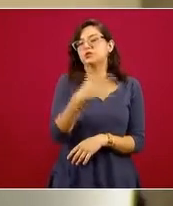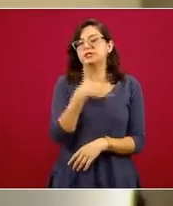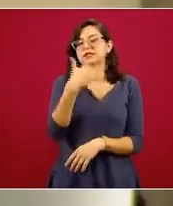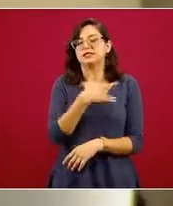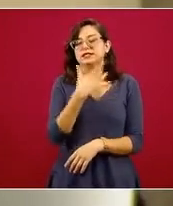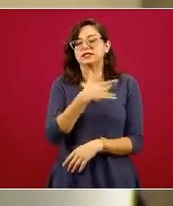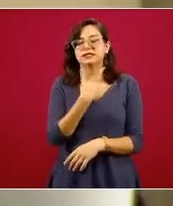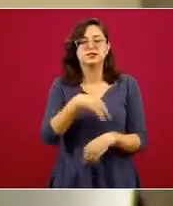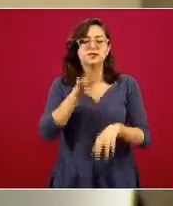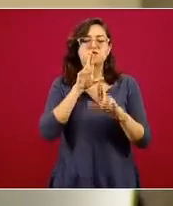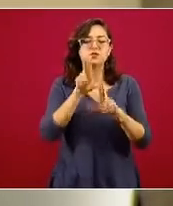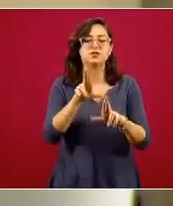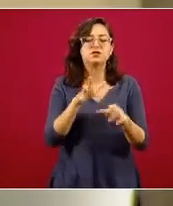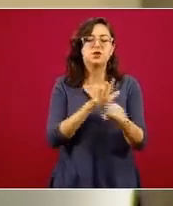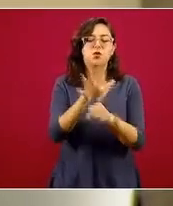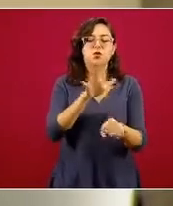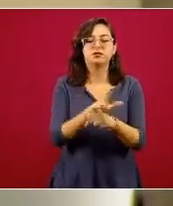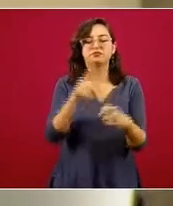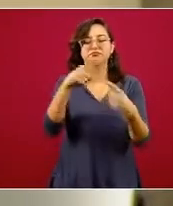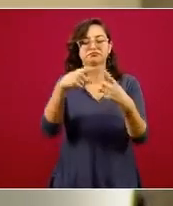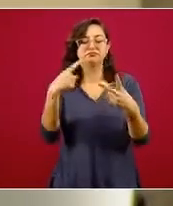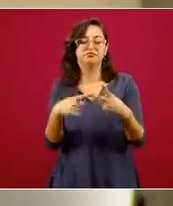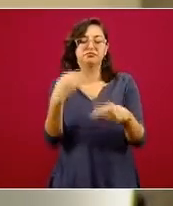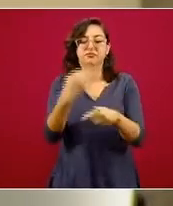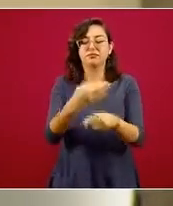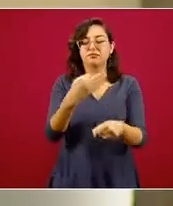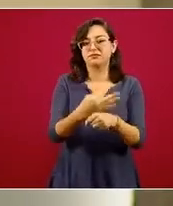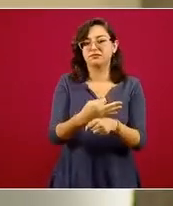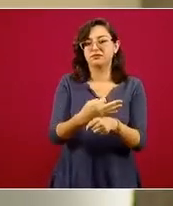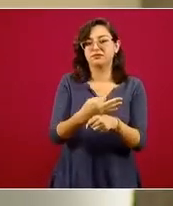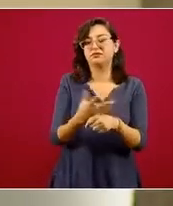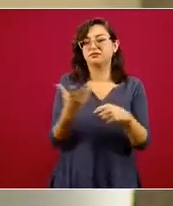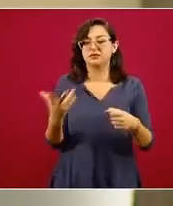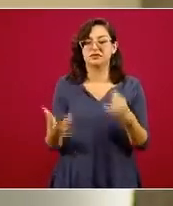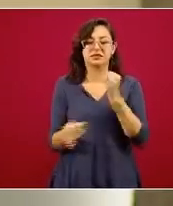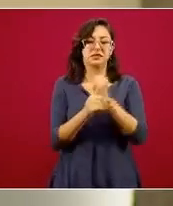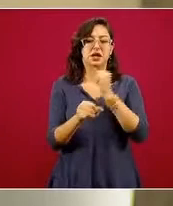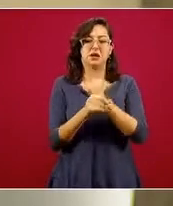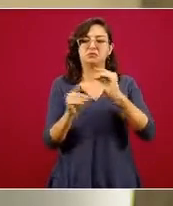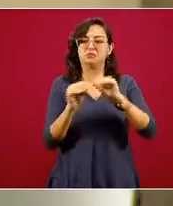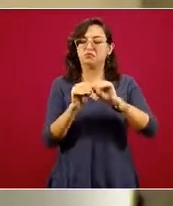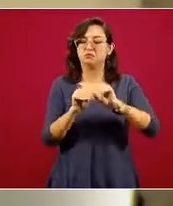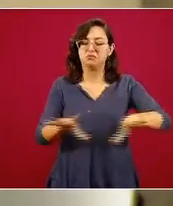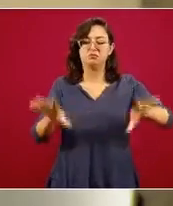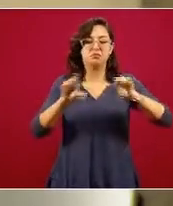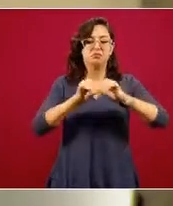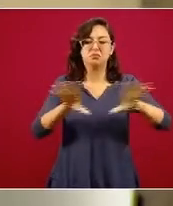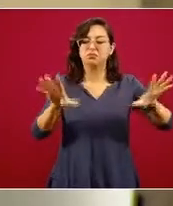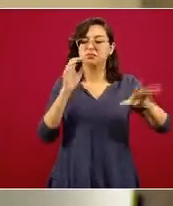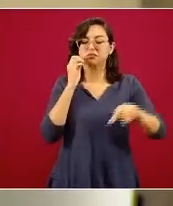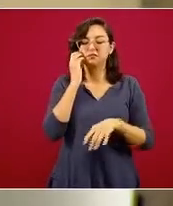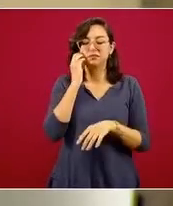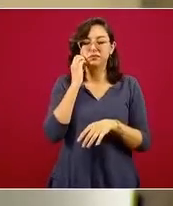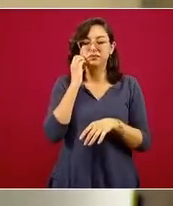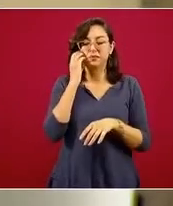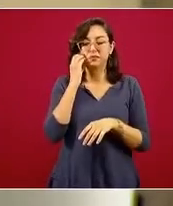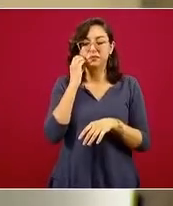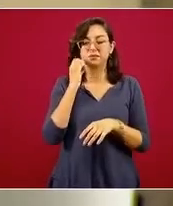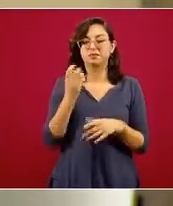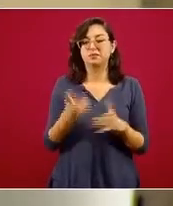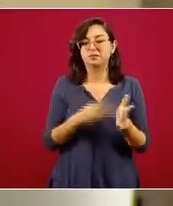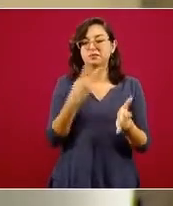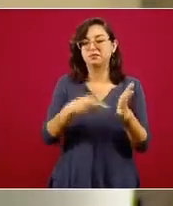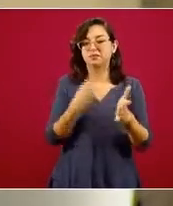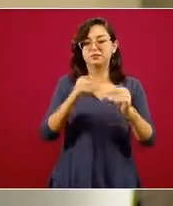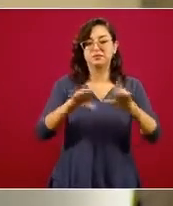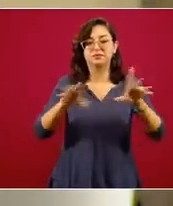¿Cuál sería la respuesta precisamente a estas dos situaciones que ahorita realmente han sembrado las redes y que han estado ahorita en boga y la han reproducido en varios